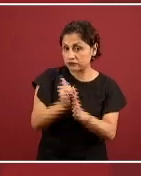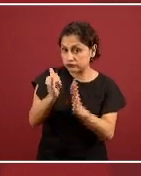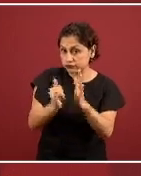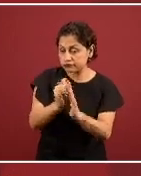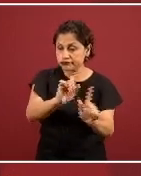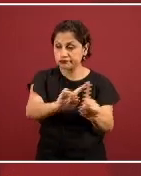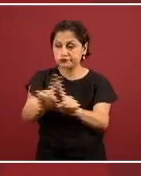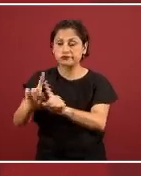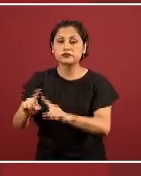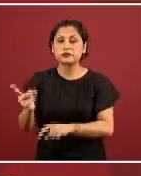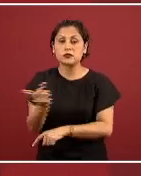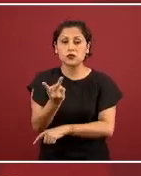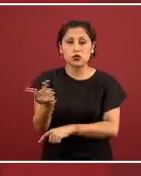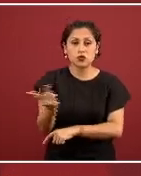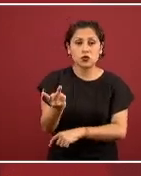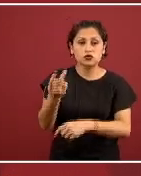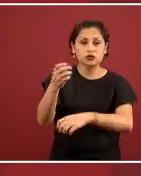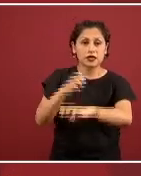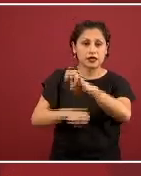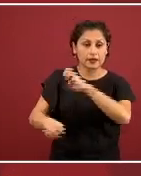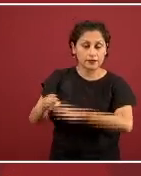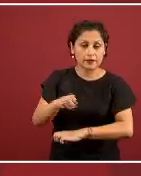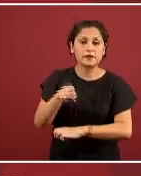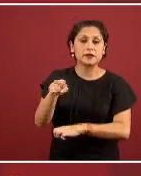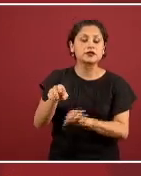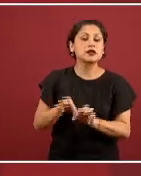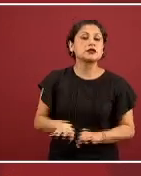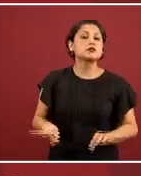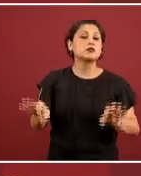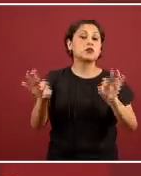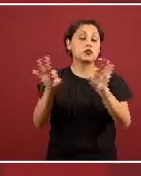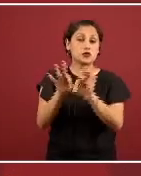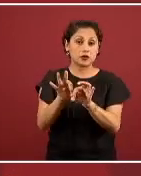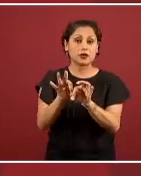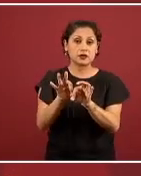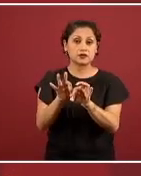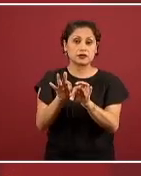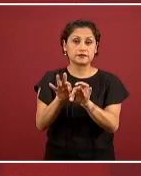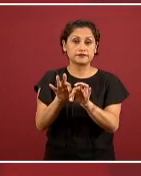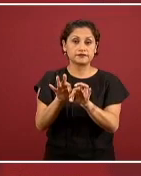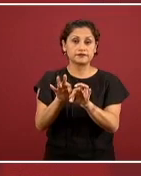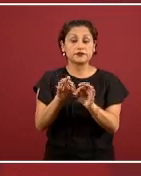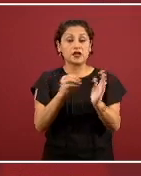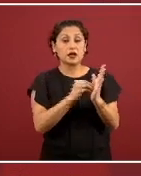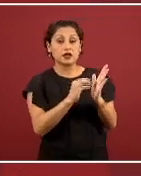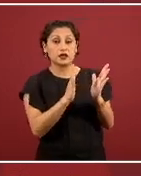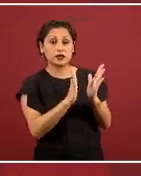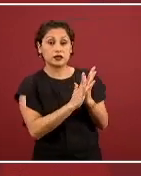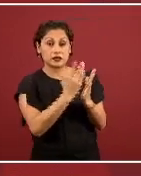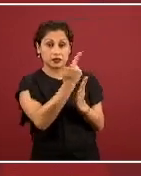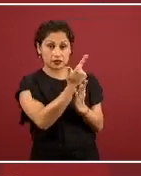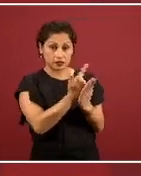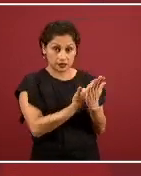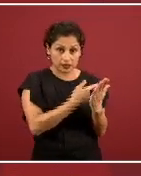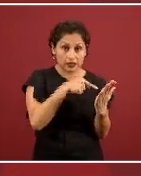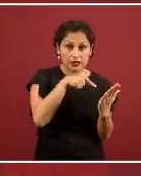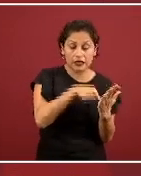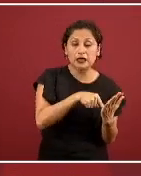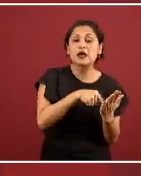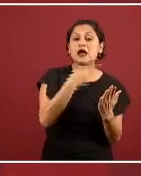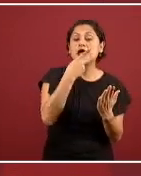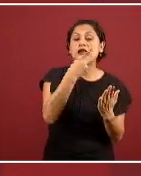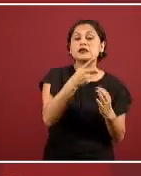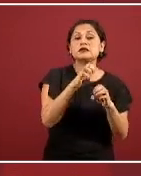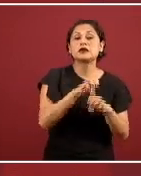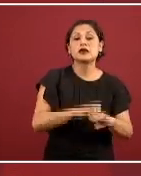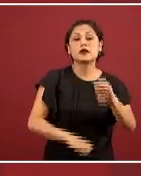importantes la primera son parte de esta categoría que está listada desde el primer acuerdo y ahora en el